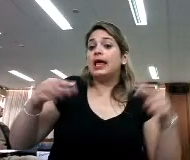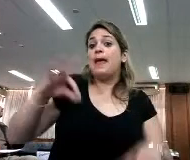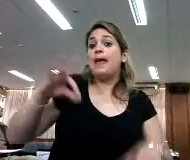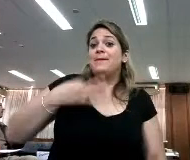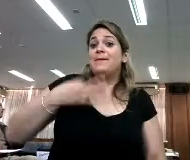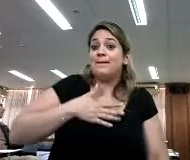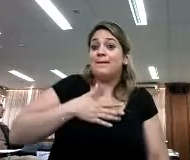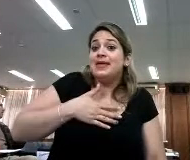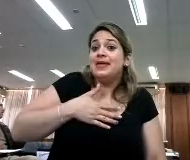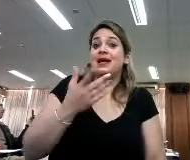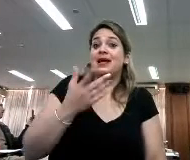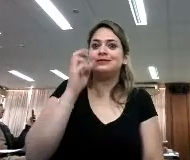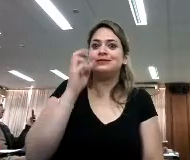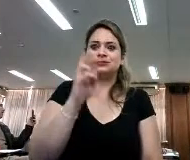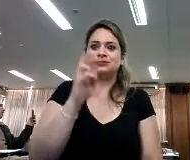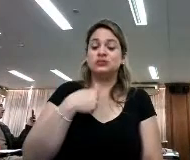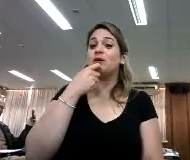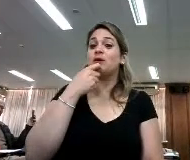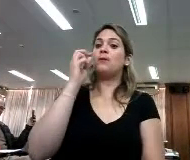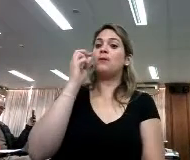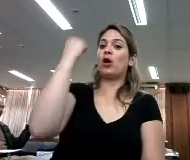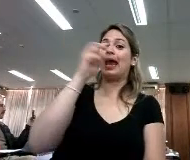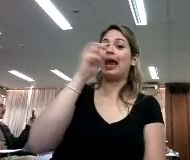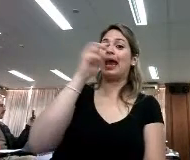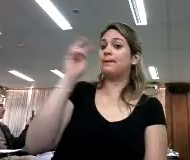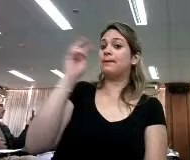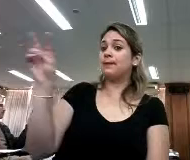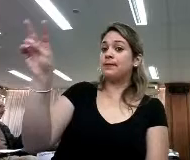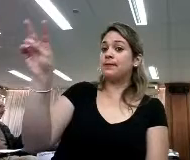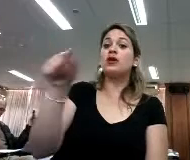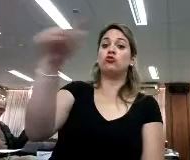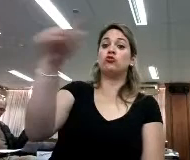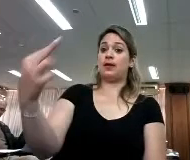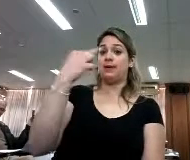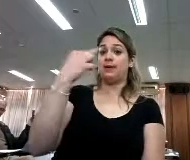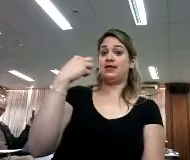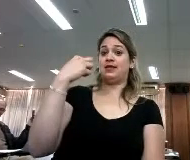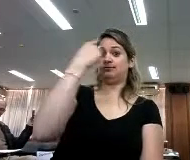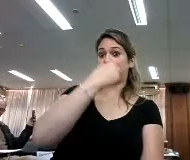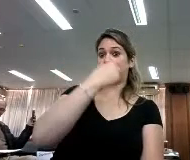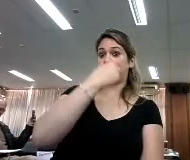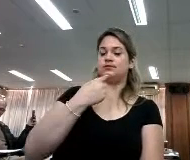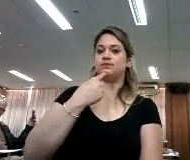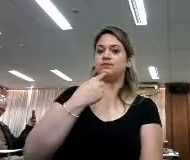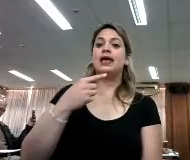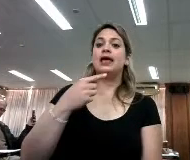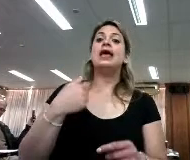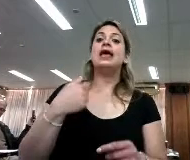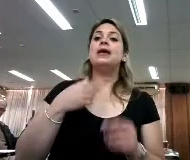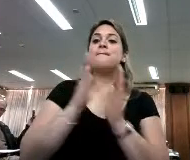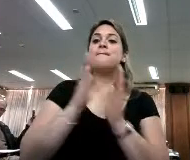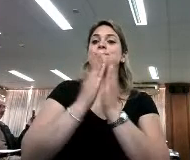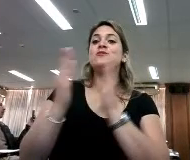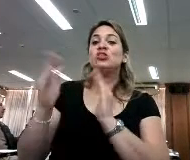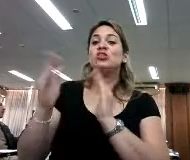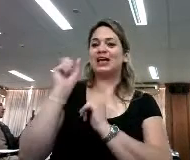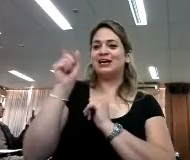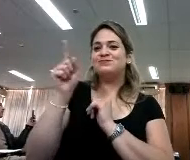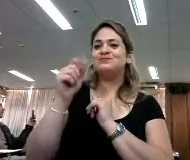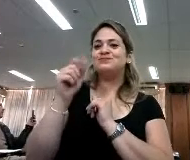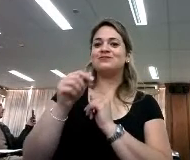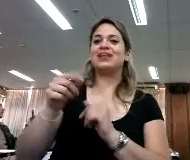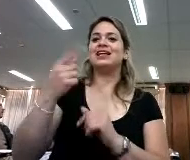yo los estoy leyendo a ustedes ahorita, ustedes me están leyendo a mí, en la Biblioteca Vasconcelos hay un ciclo que se llama Leer A